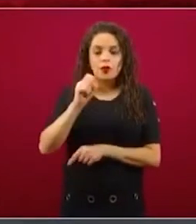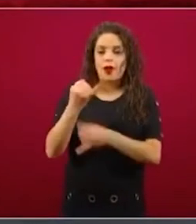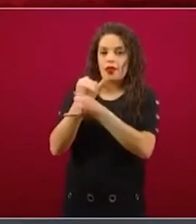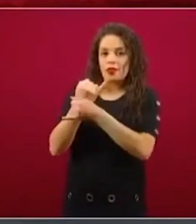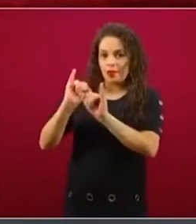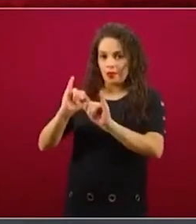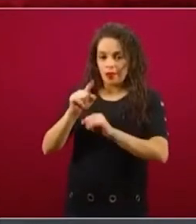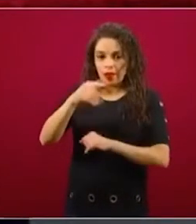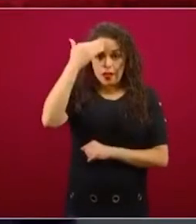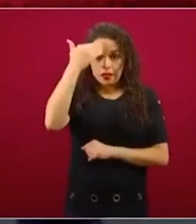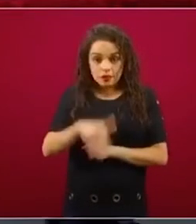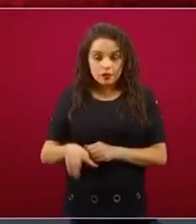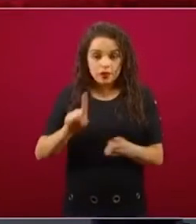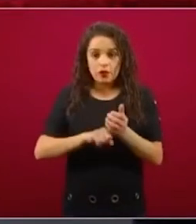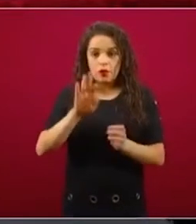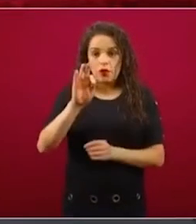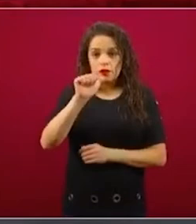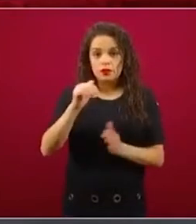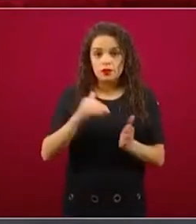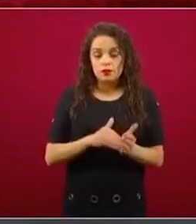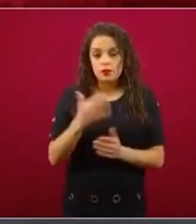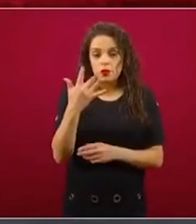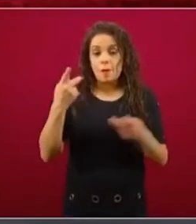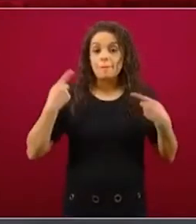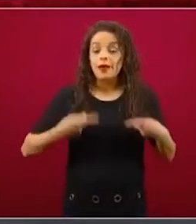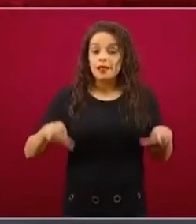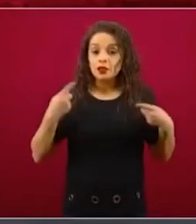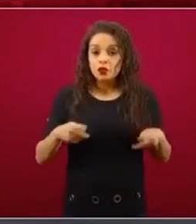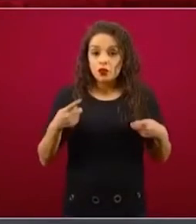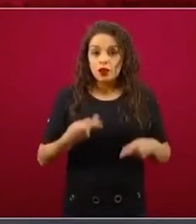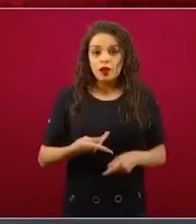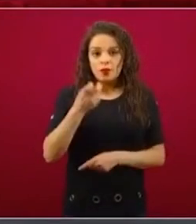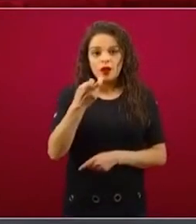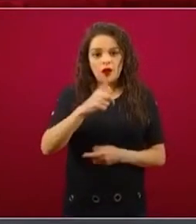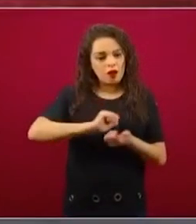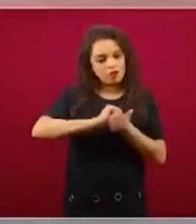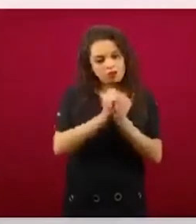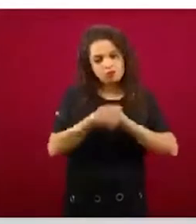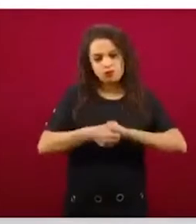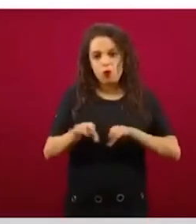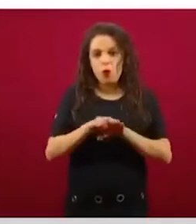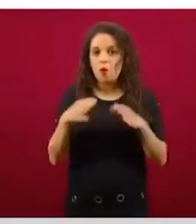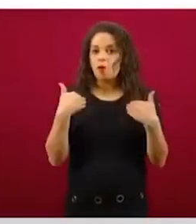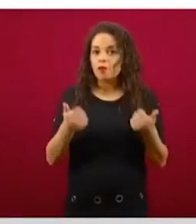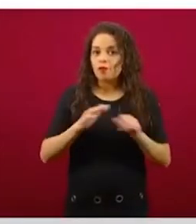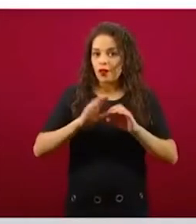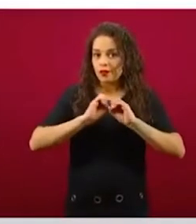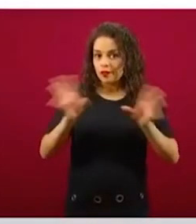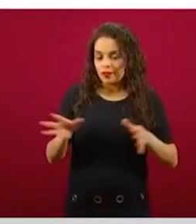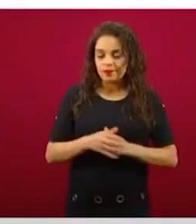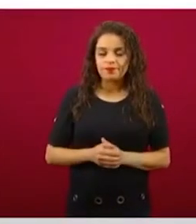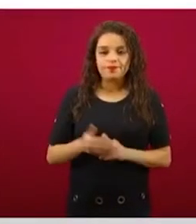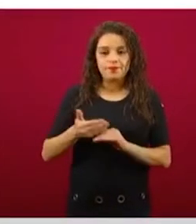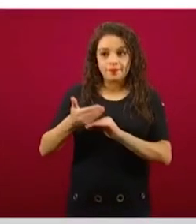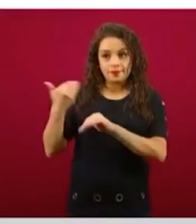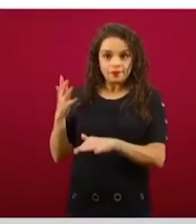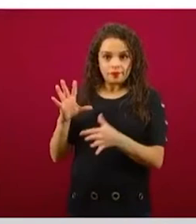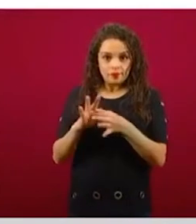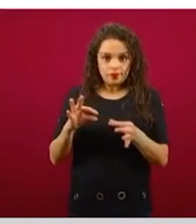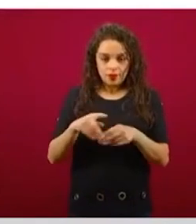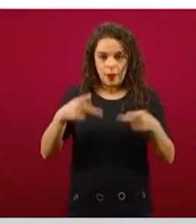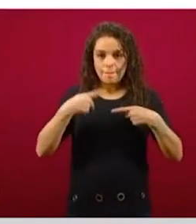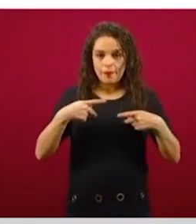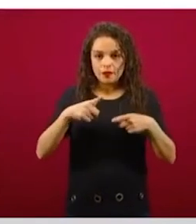ustedes saben, son 46 mil 50 personas. Pero ¿en qué se traduce esto? Porque lo que habíamos platicado es que estas personas tienen